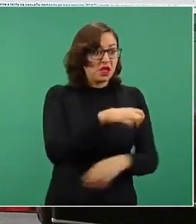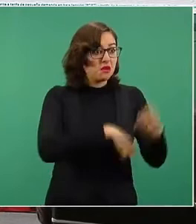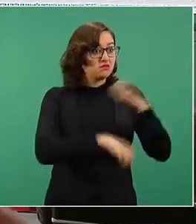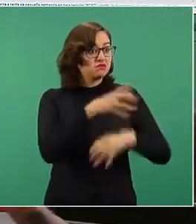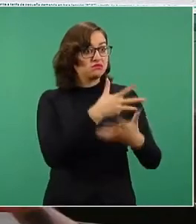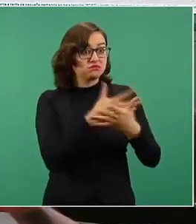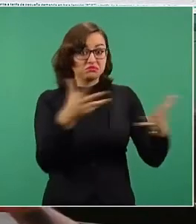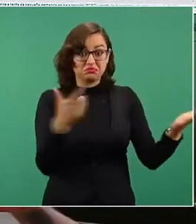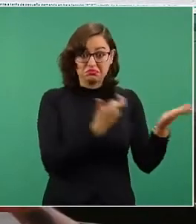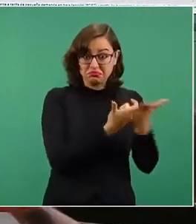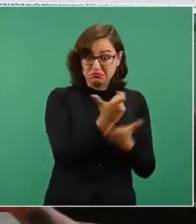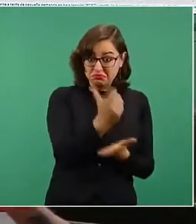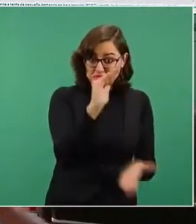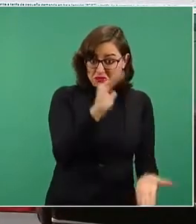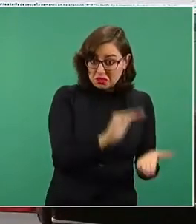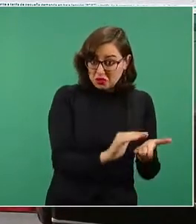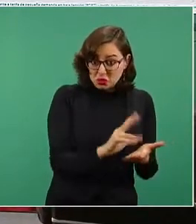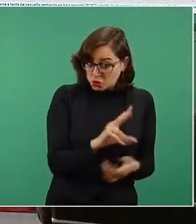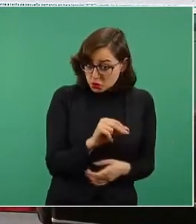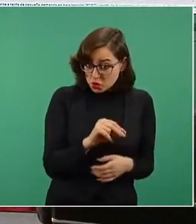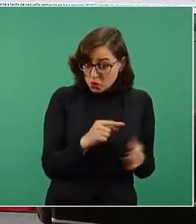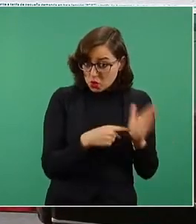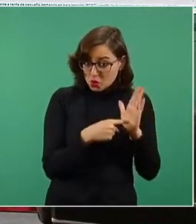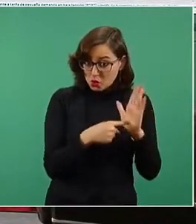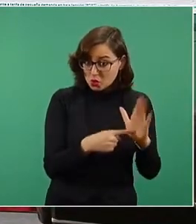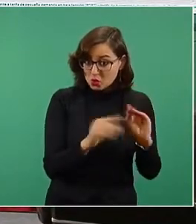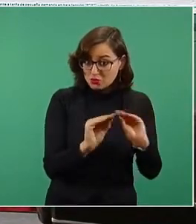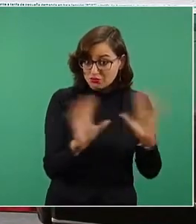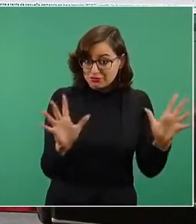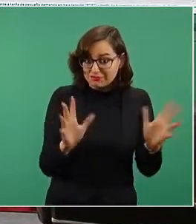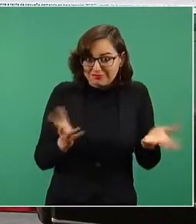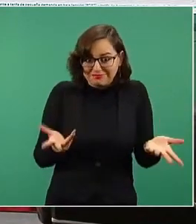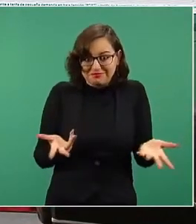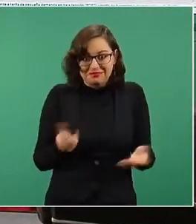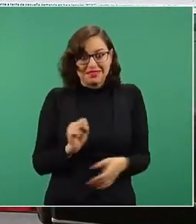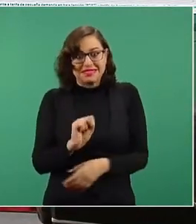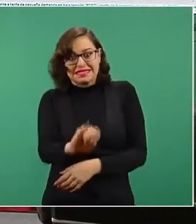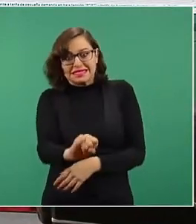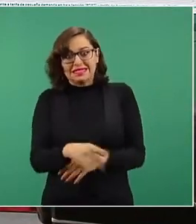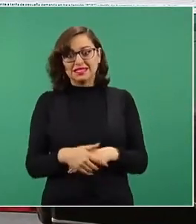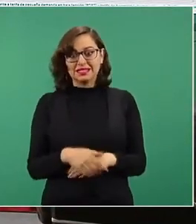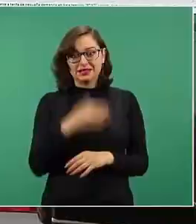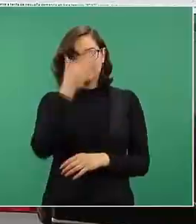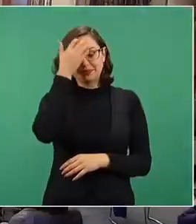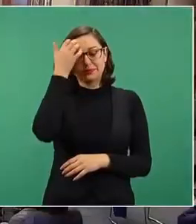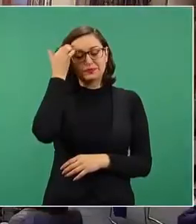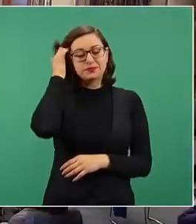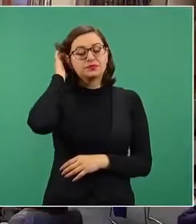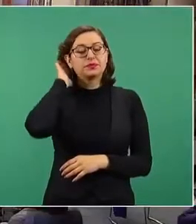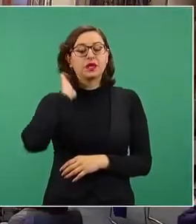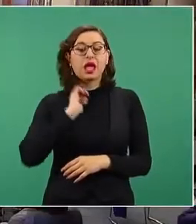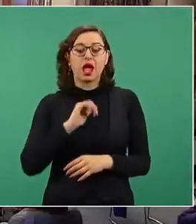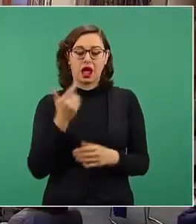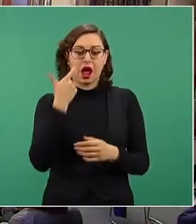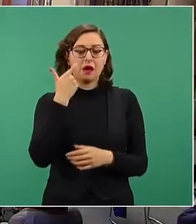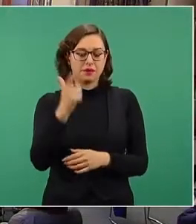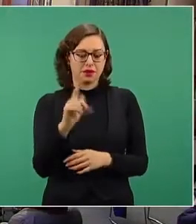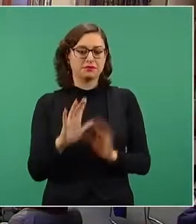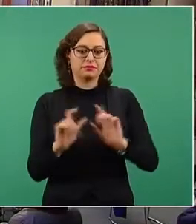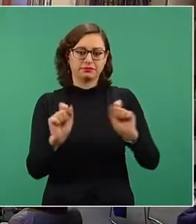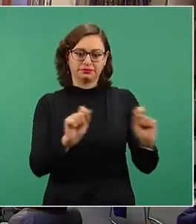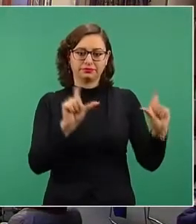Ahora vamos a verlo en el recibo que acabamos de ver cómo se lee. Esos 510